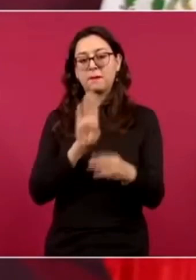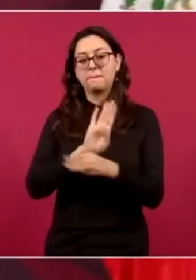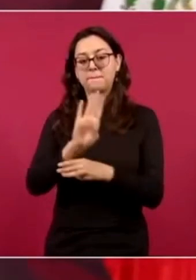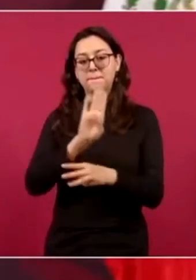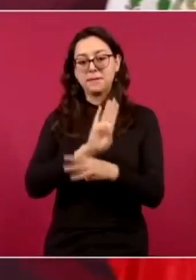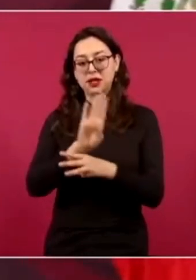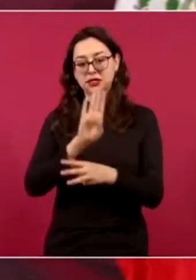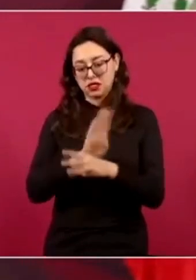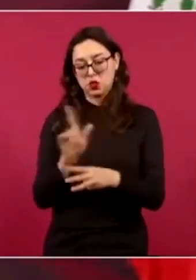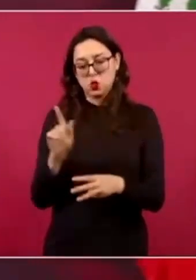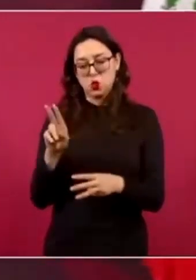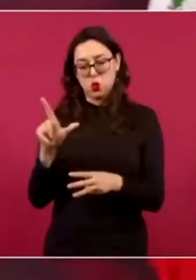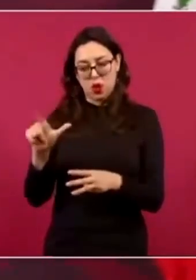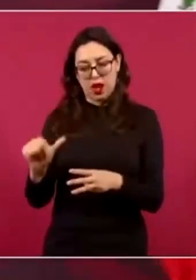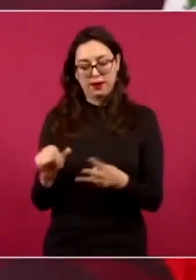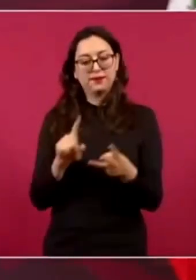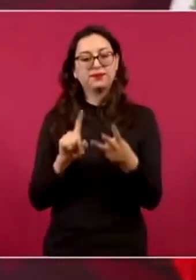Brasil